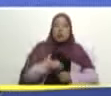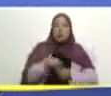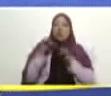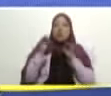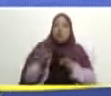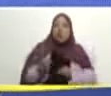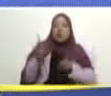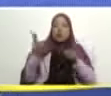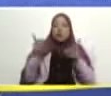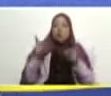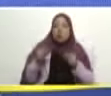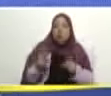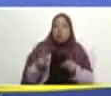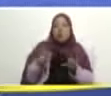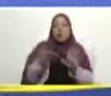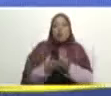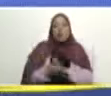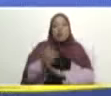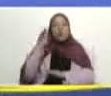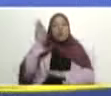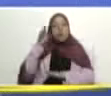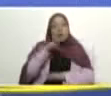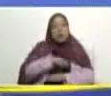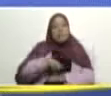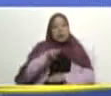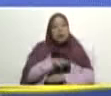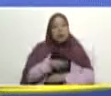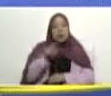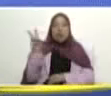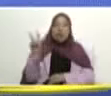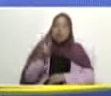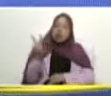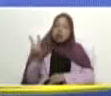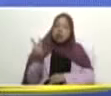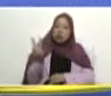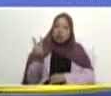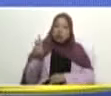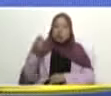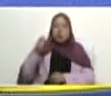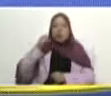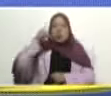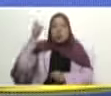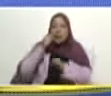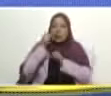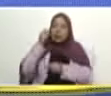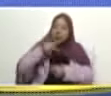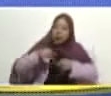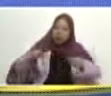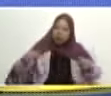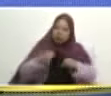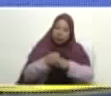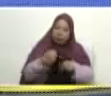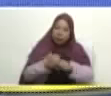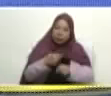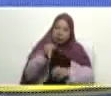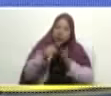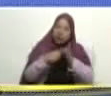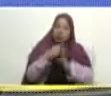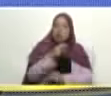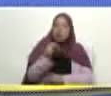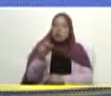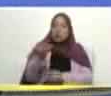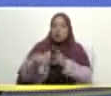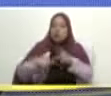de los nuevos vértices lanzamos la gran misión agrovenezuela milagro agrícola este año llegamos al 100%